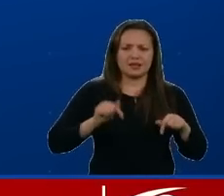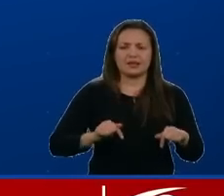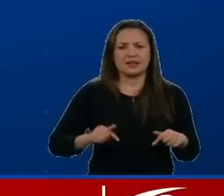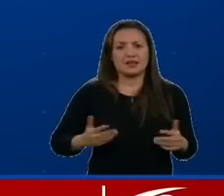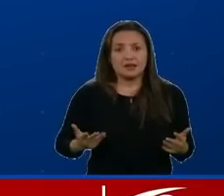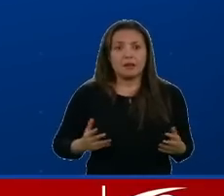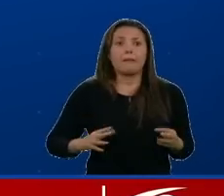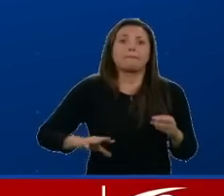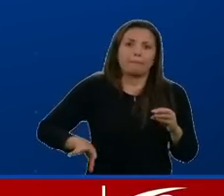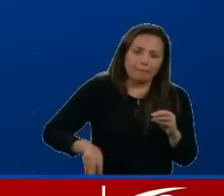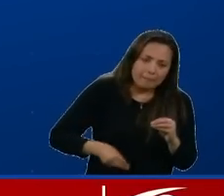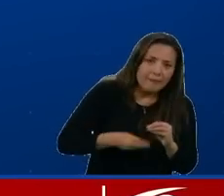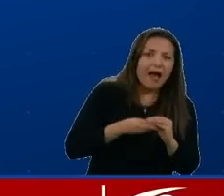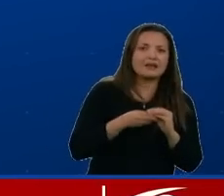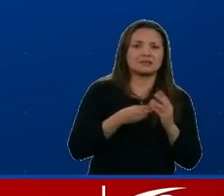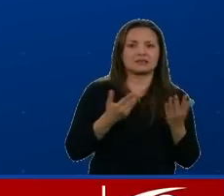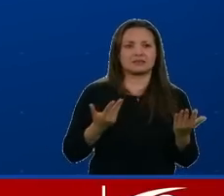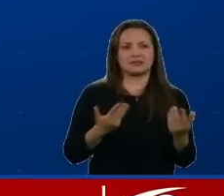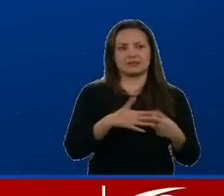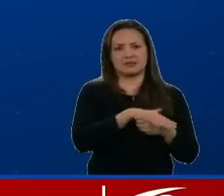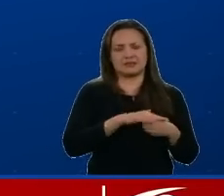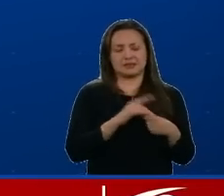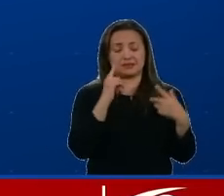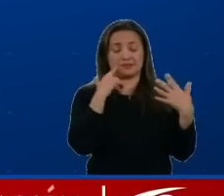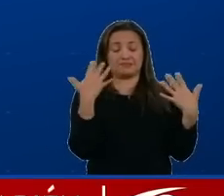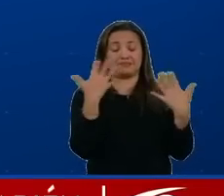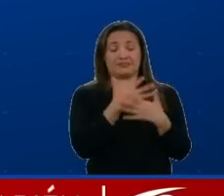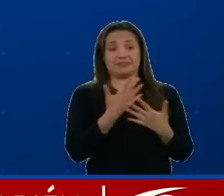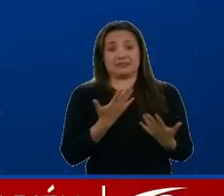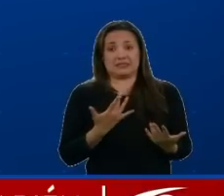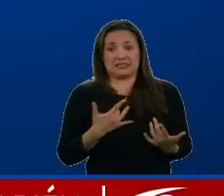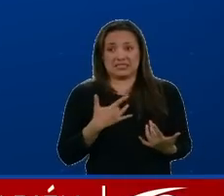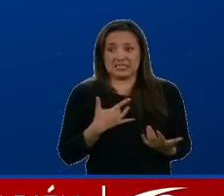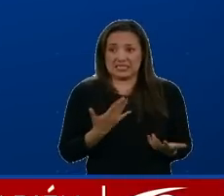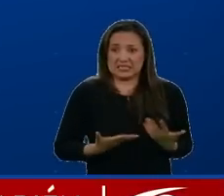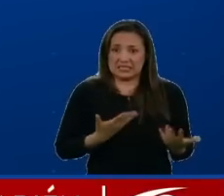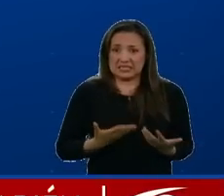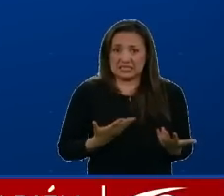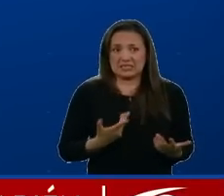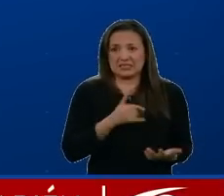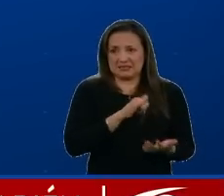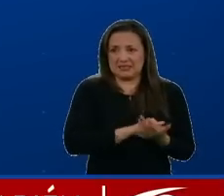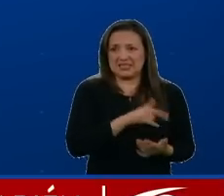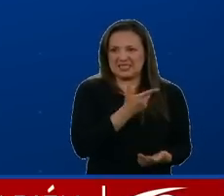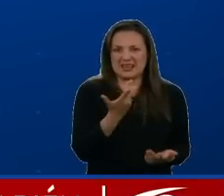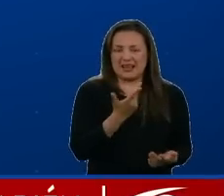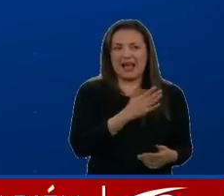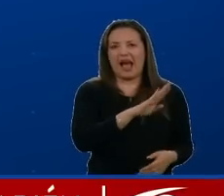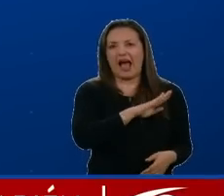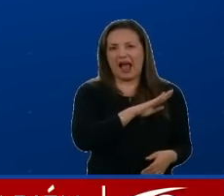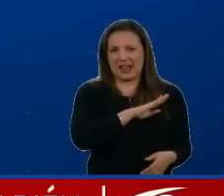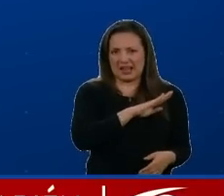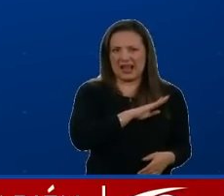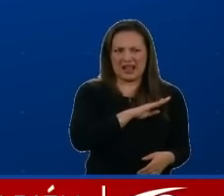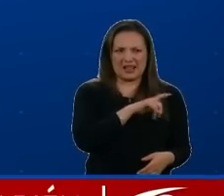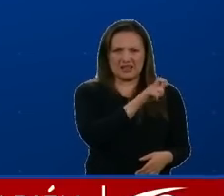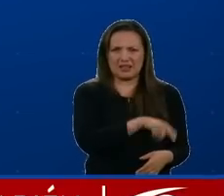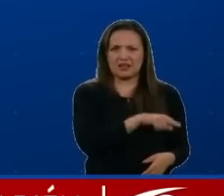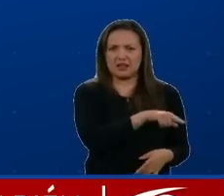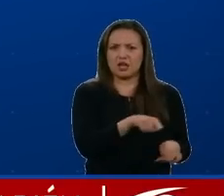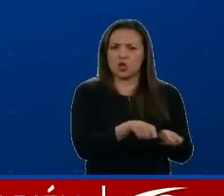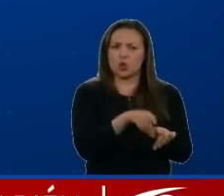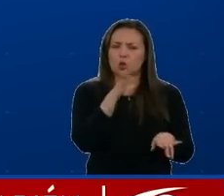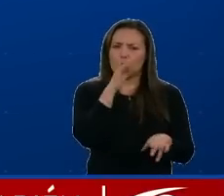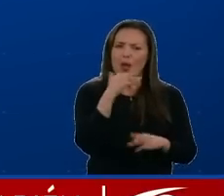Y a esto le tenemos que sumar una situación tan bochornosa, como la es que nuestro alcalde pierda el